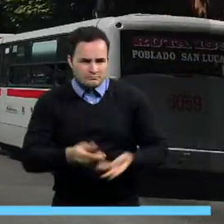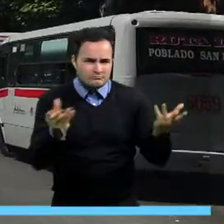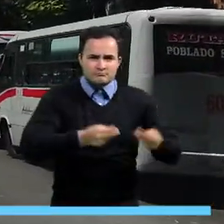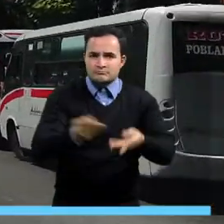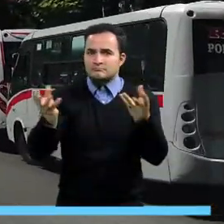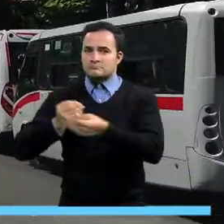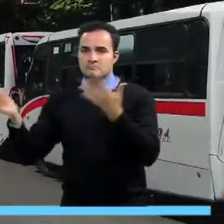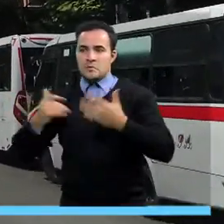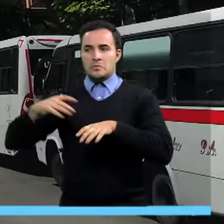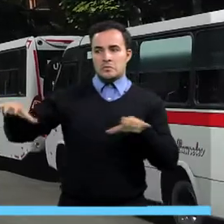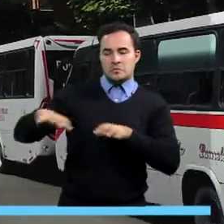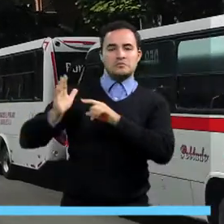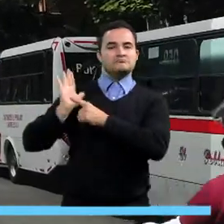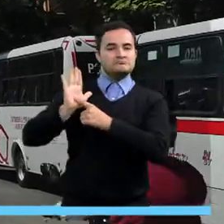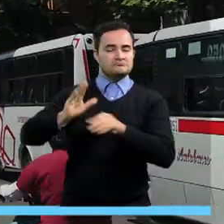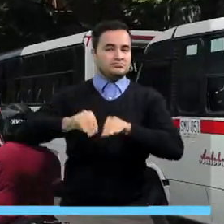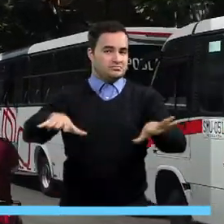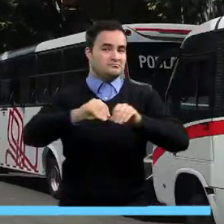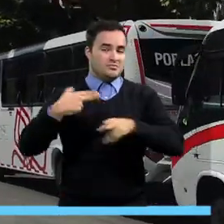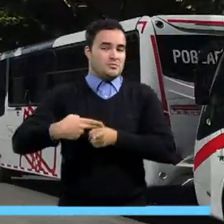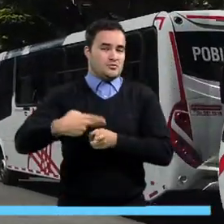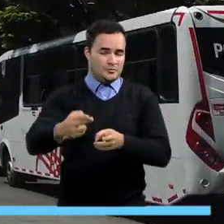algunas de las acciones que se desarrollarán.